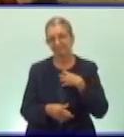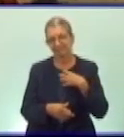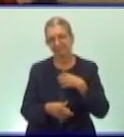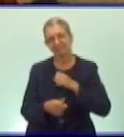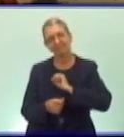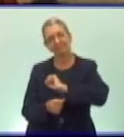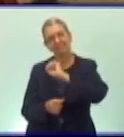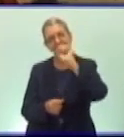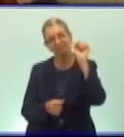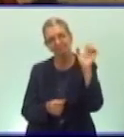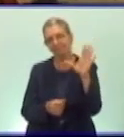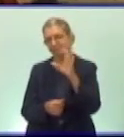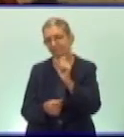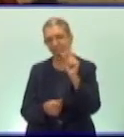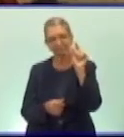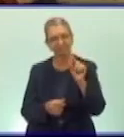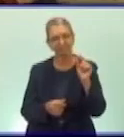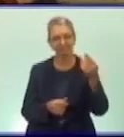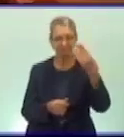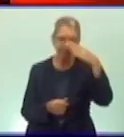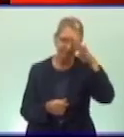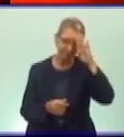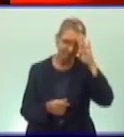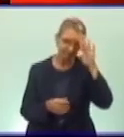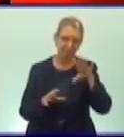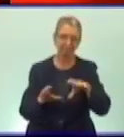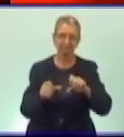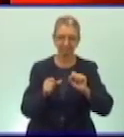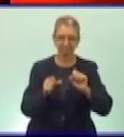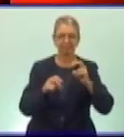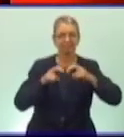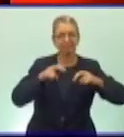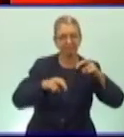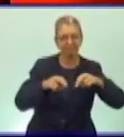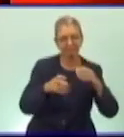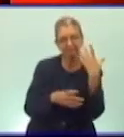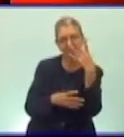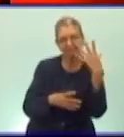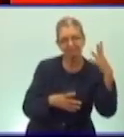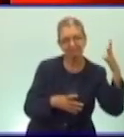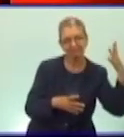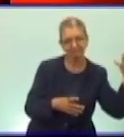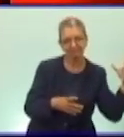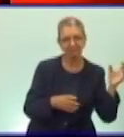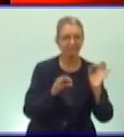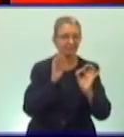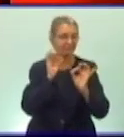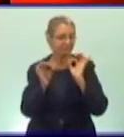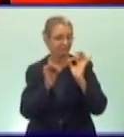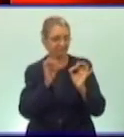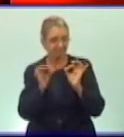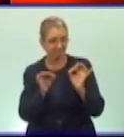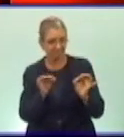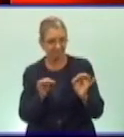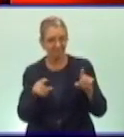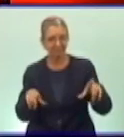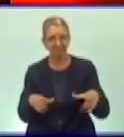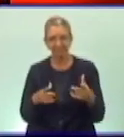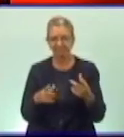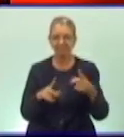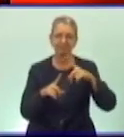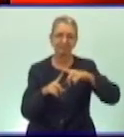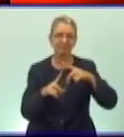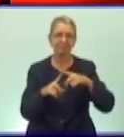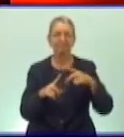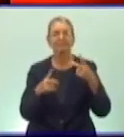todos los cubanos volver a repoblar toda nuestra isla cuidarla cumplir con la tarea vida